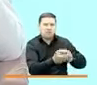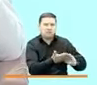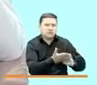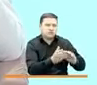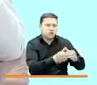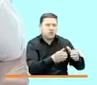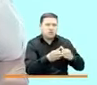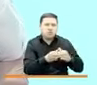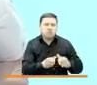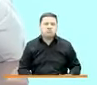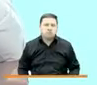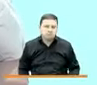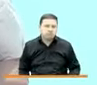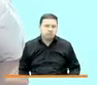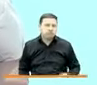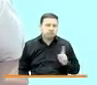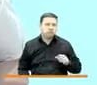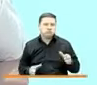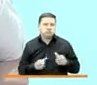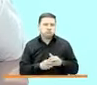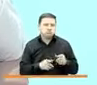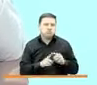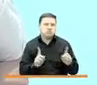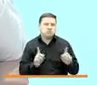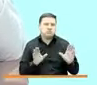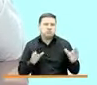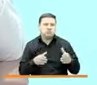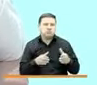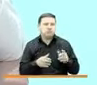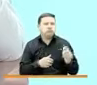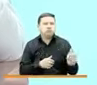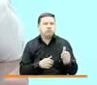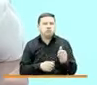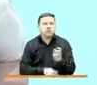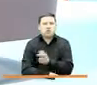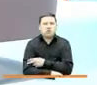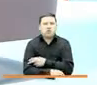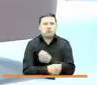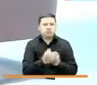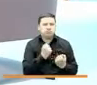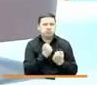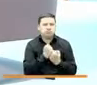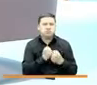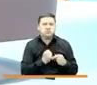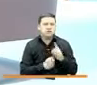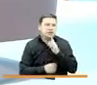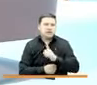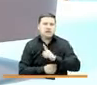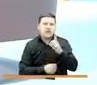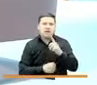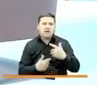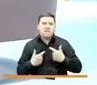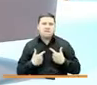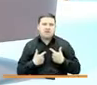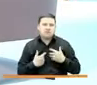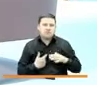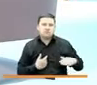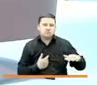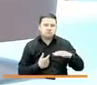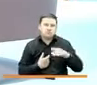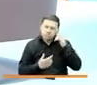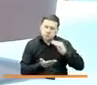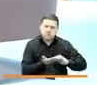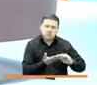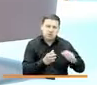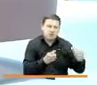colectiva y también algo es ellos tienen su comité de impulso son líderes de las víctimas de ese sujeto de reparación